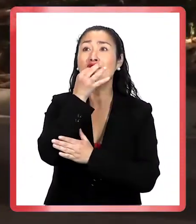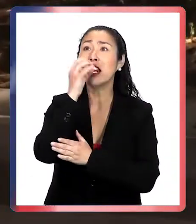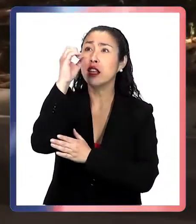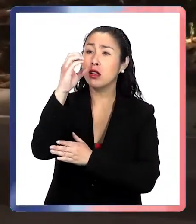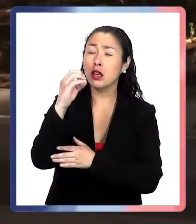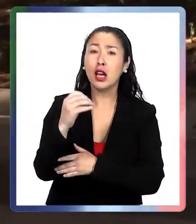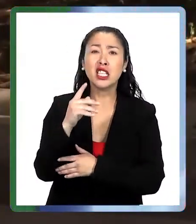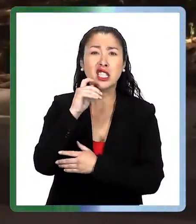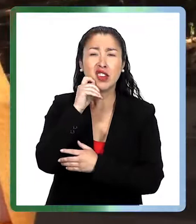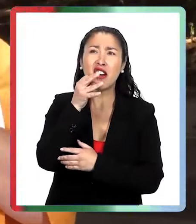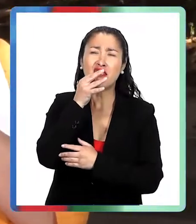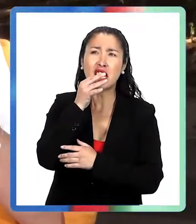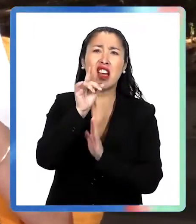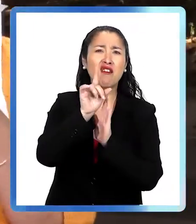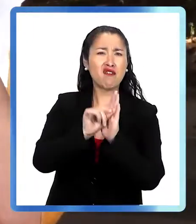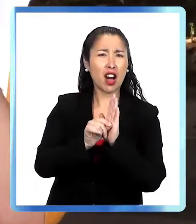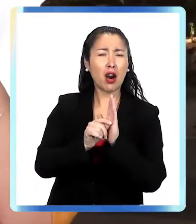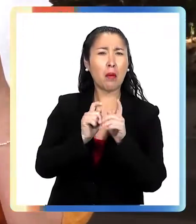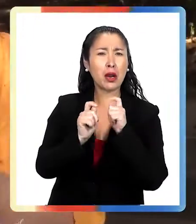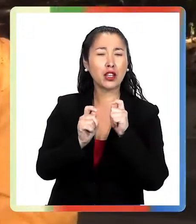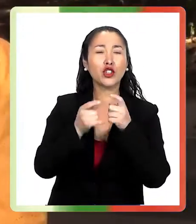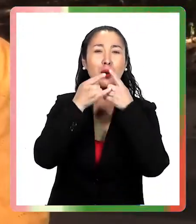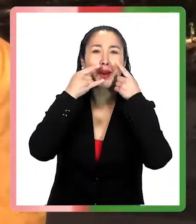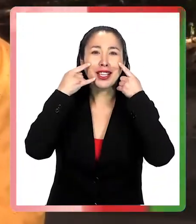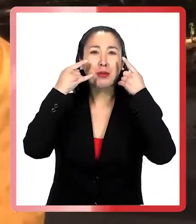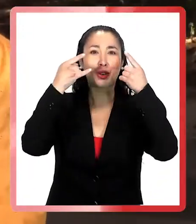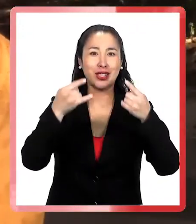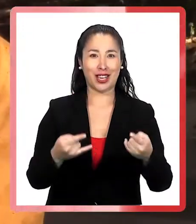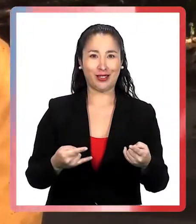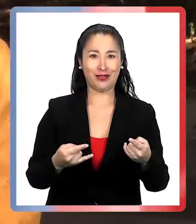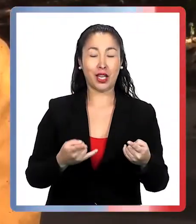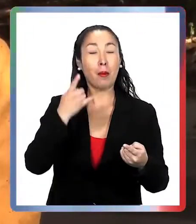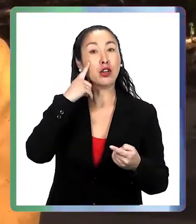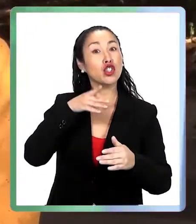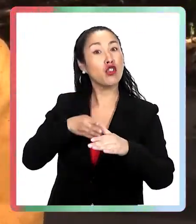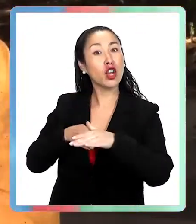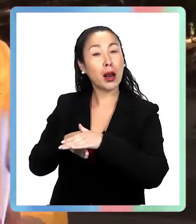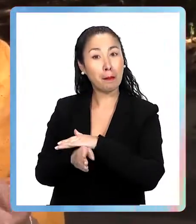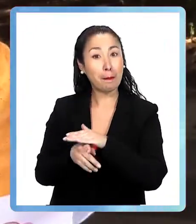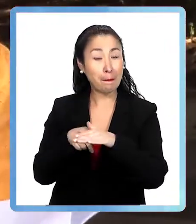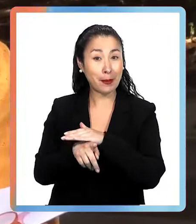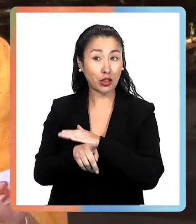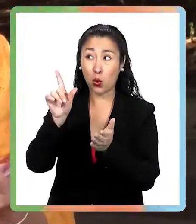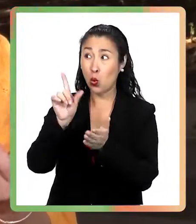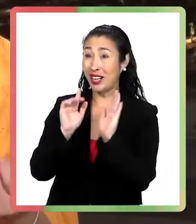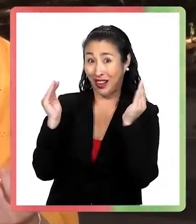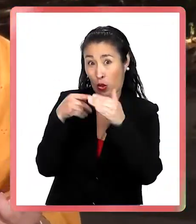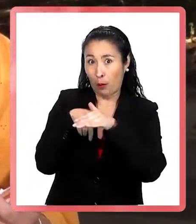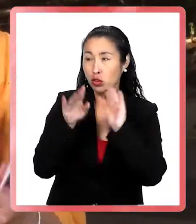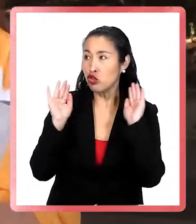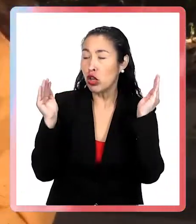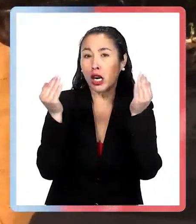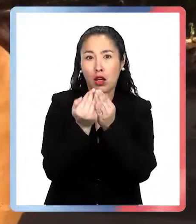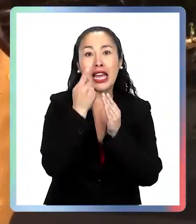en verde, entonces me puedo sacar la mascarilla. Pero voy a ir al metro. Y entonces en el metro, que es un espacio